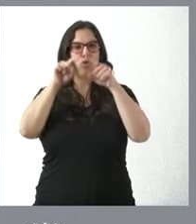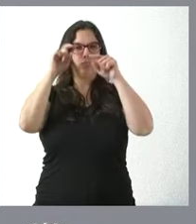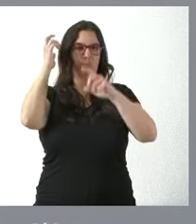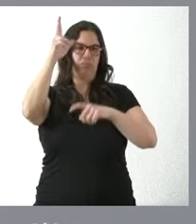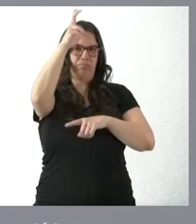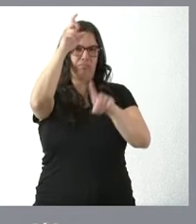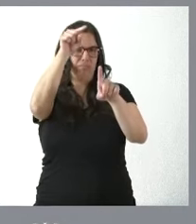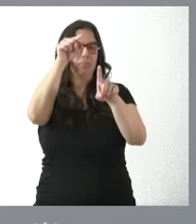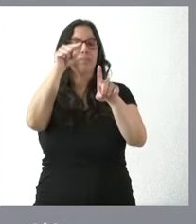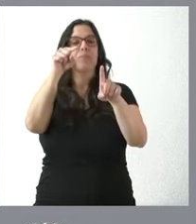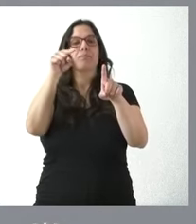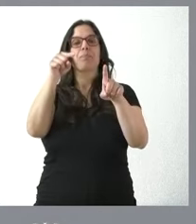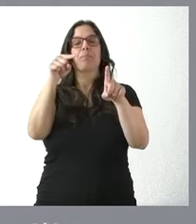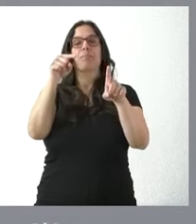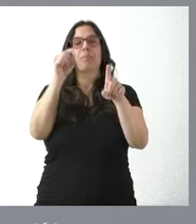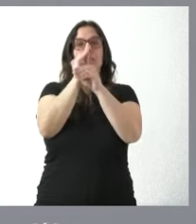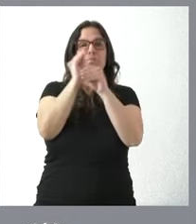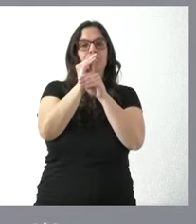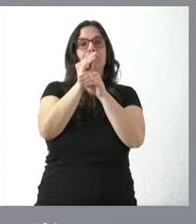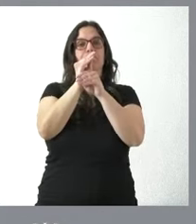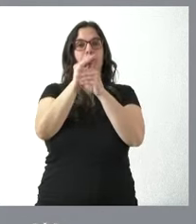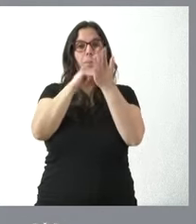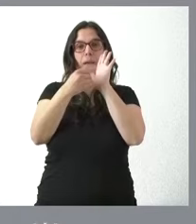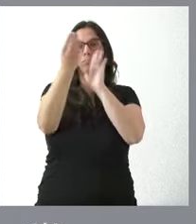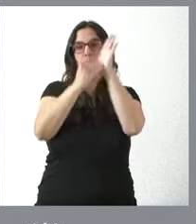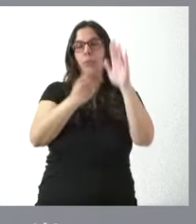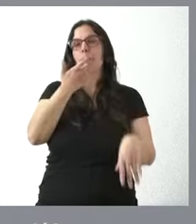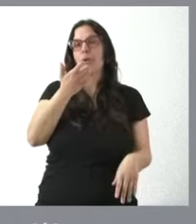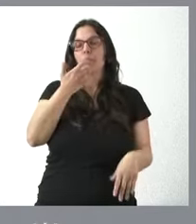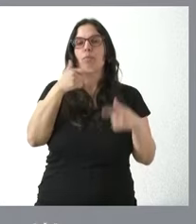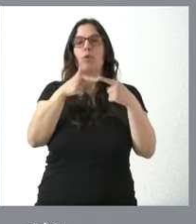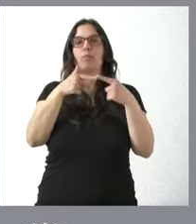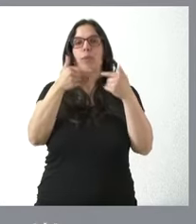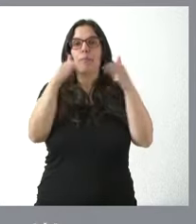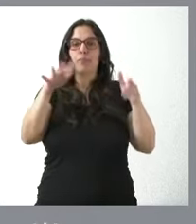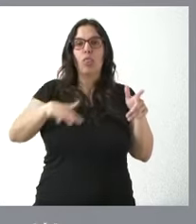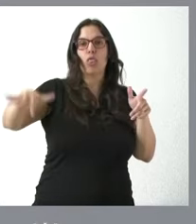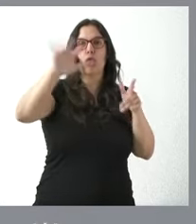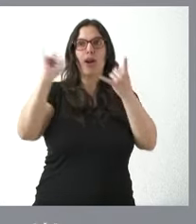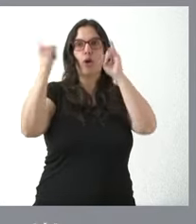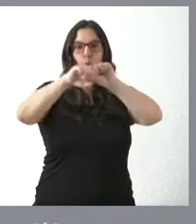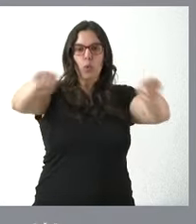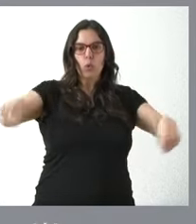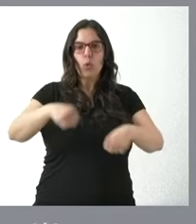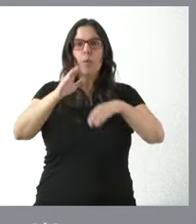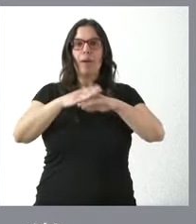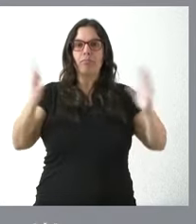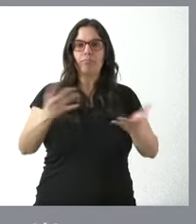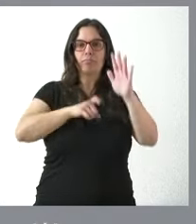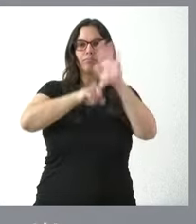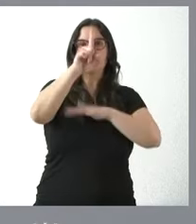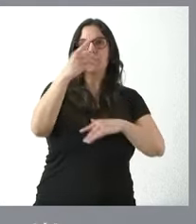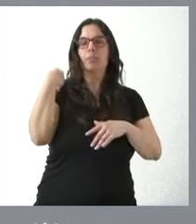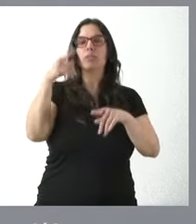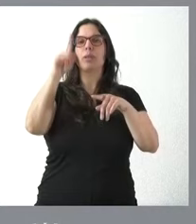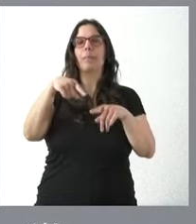Entre los tratamientos helvícolas que se incluyen en este plan está la apertura y mantenimiento de claros para favorecer el desarrollo y fructificación del arándano, que es